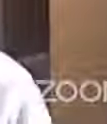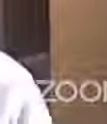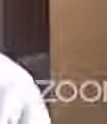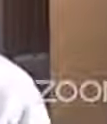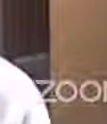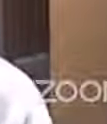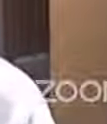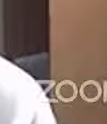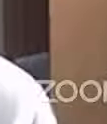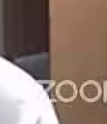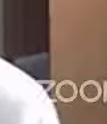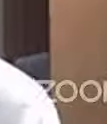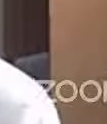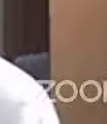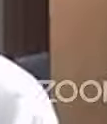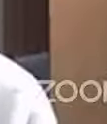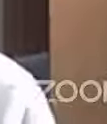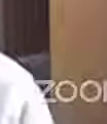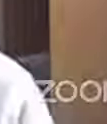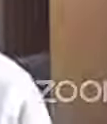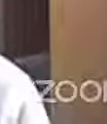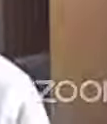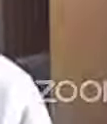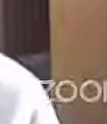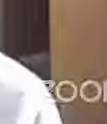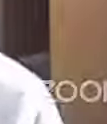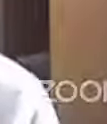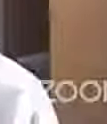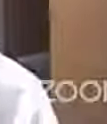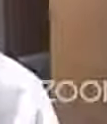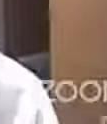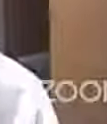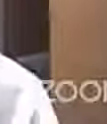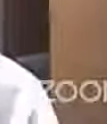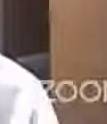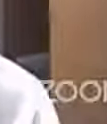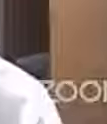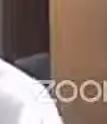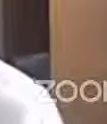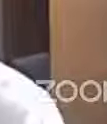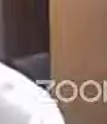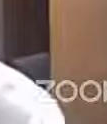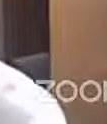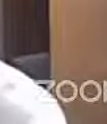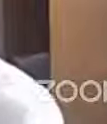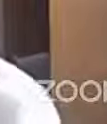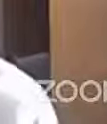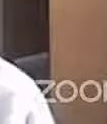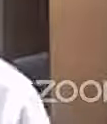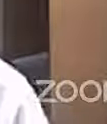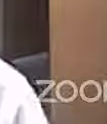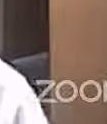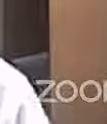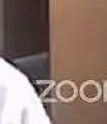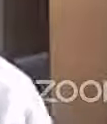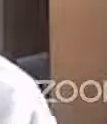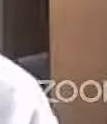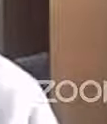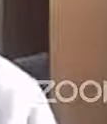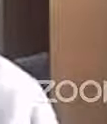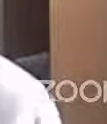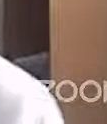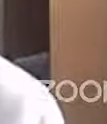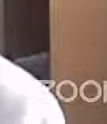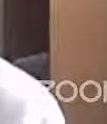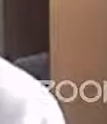sigamos fortaleciendo las políticas inclusivas que beneficien a todas y todos los ciudadanos en el municipio de nuevo